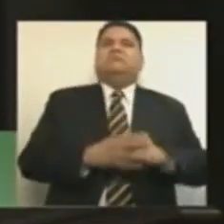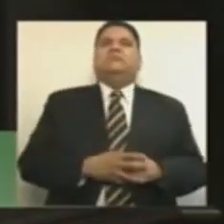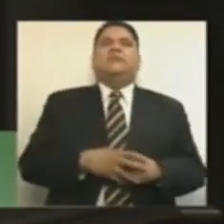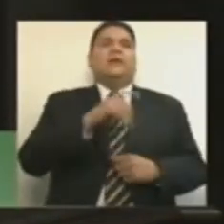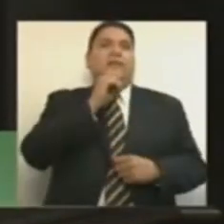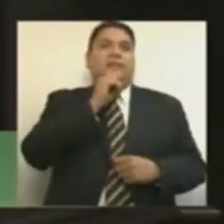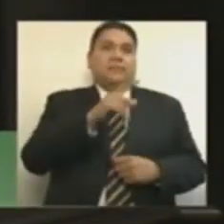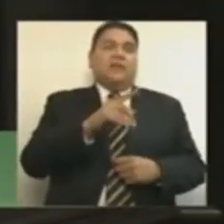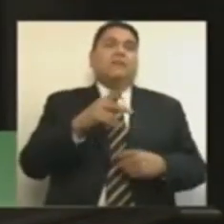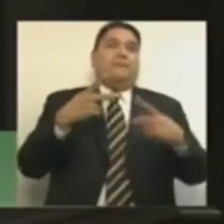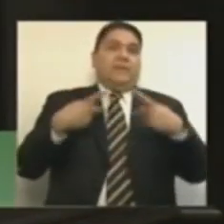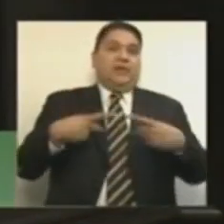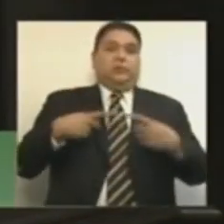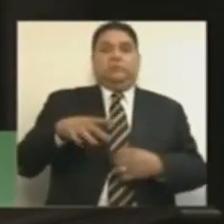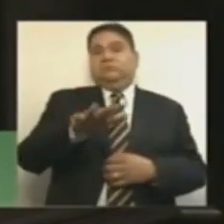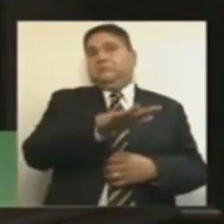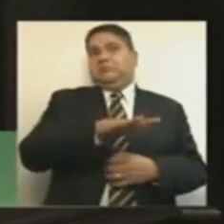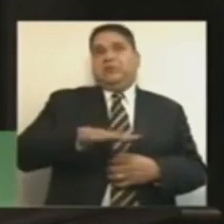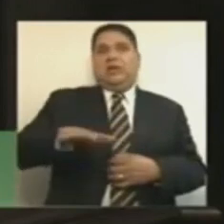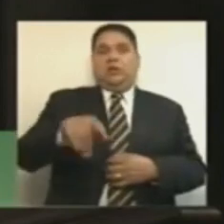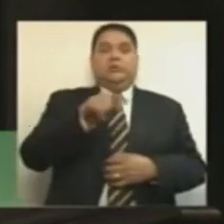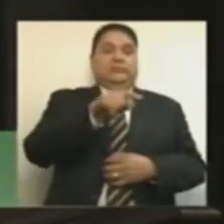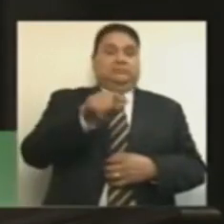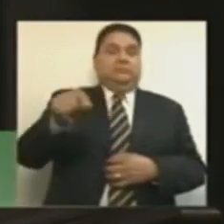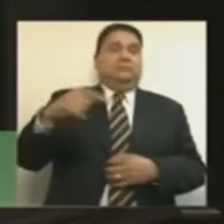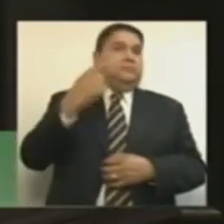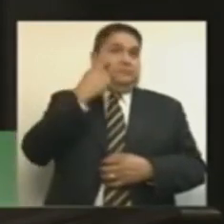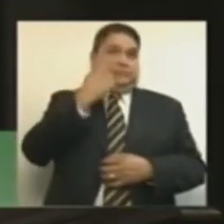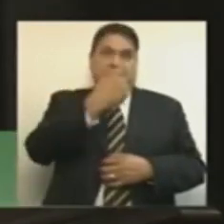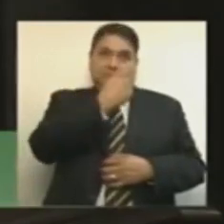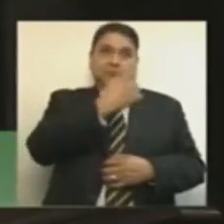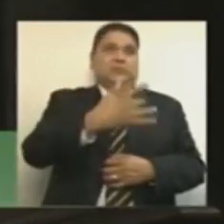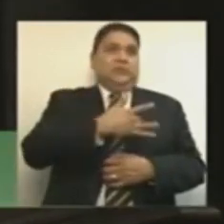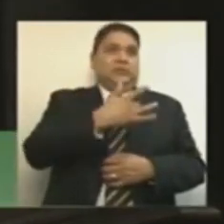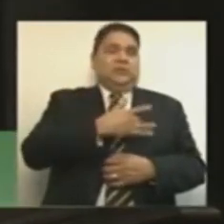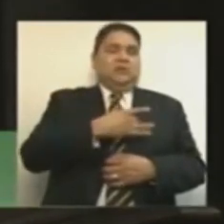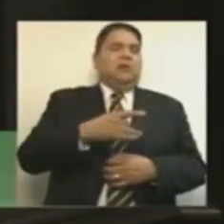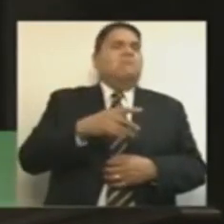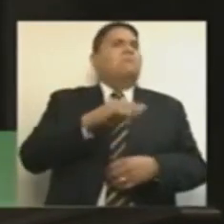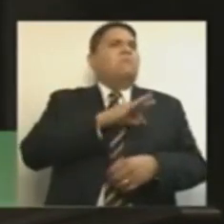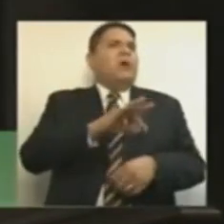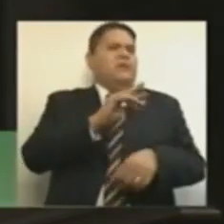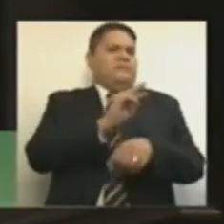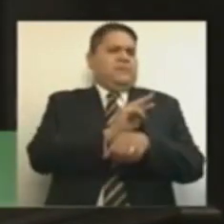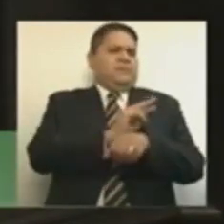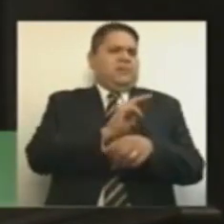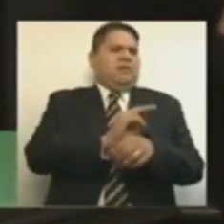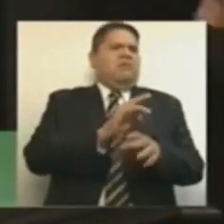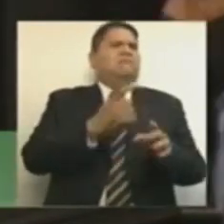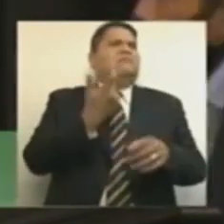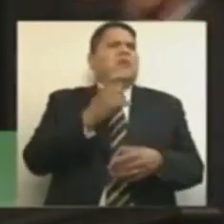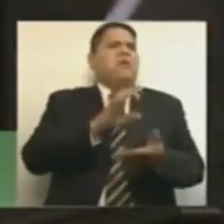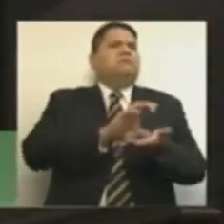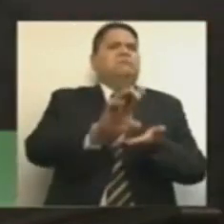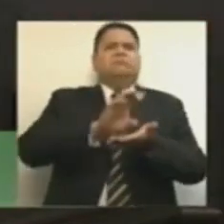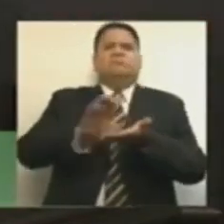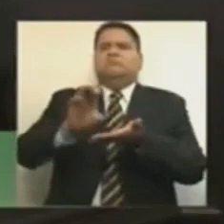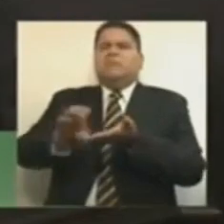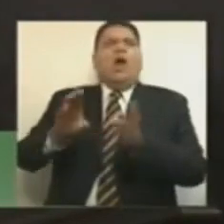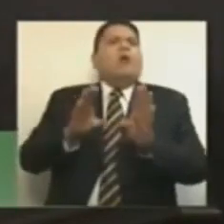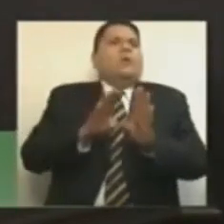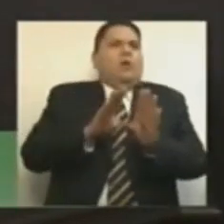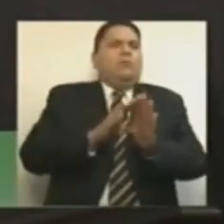tenemos que devolver la oportunidad de que sea la ciudadanía quien tenga la vigilancia de cómo y en qué se utiliza el dinero público,